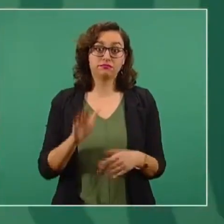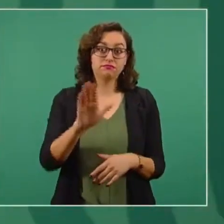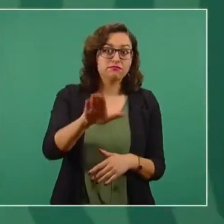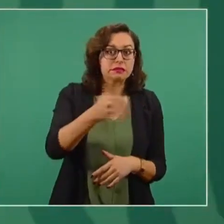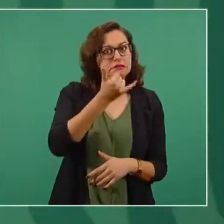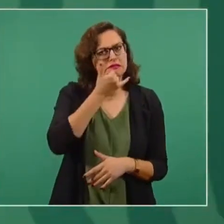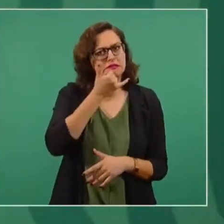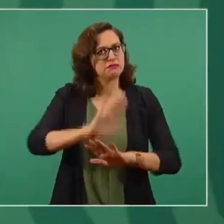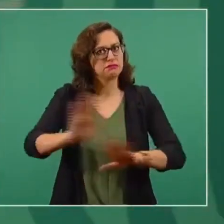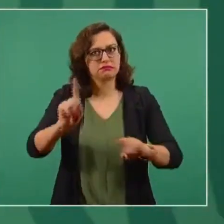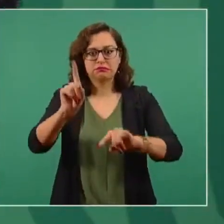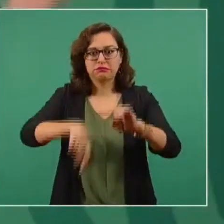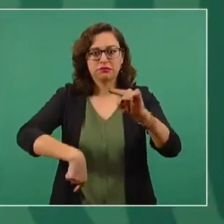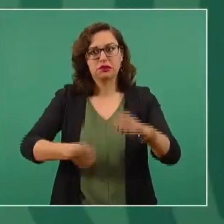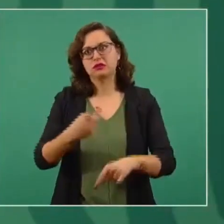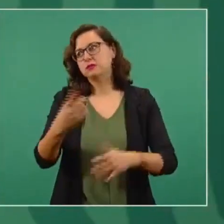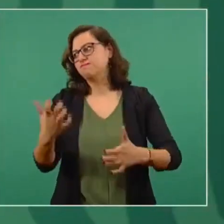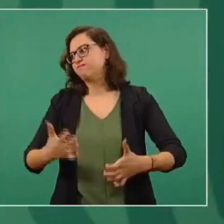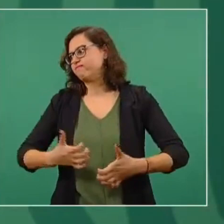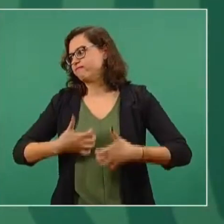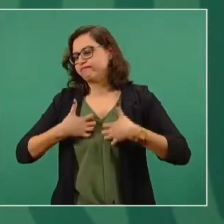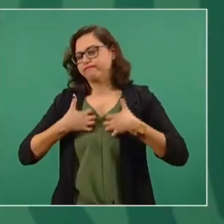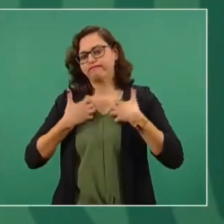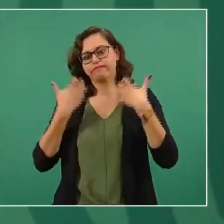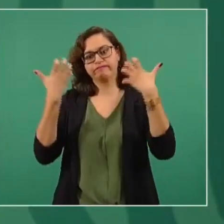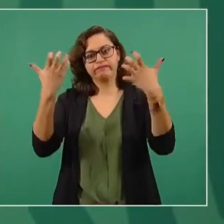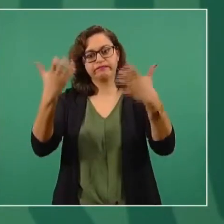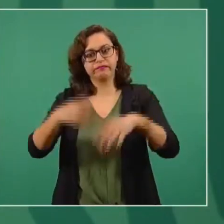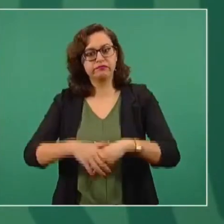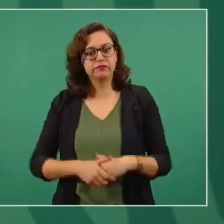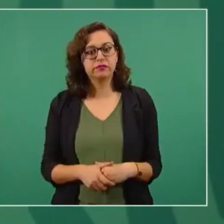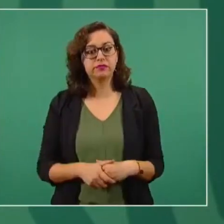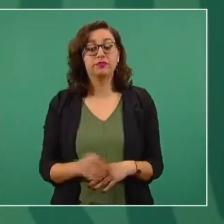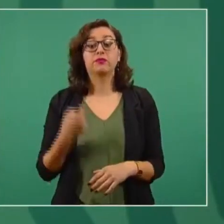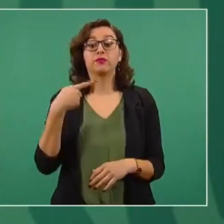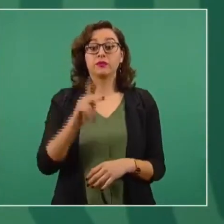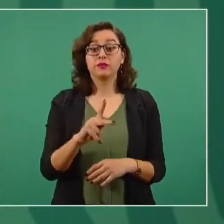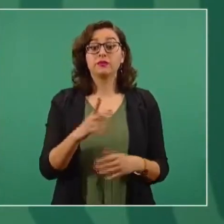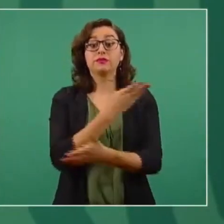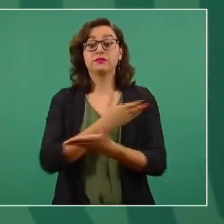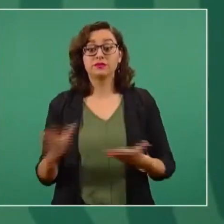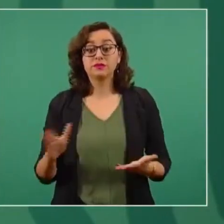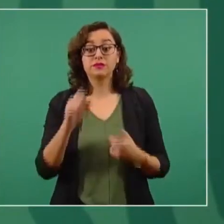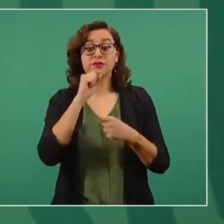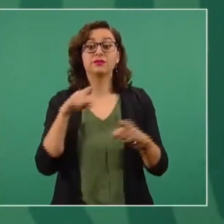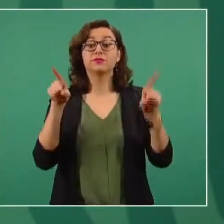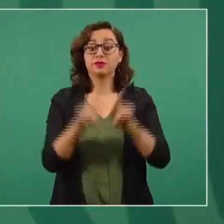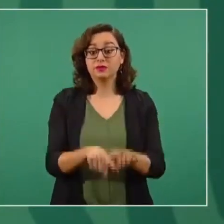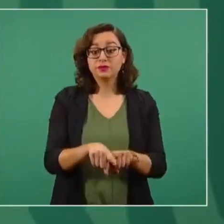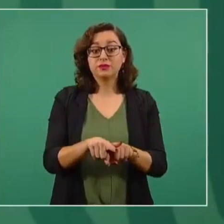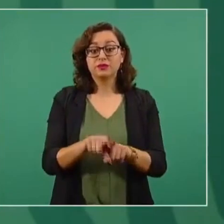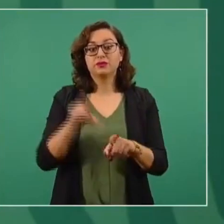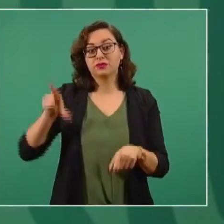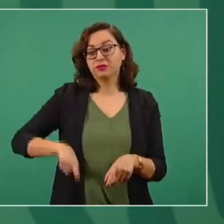guardia y esa es parte de su enojo. Pero además los convenios que tenían de publicidad